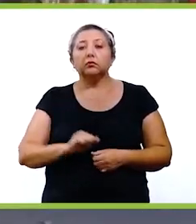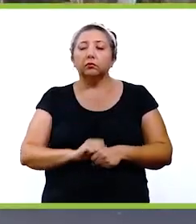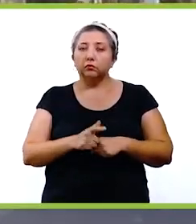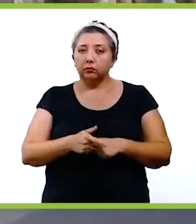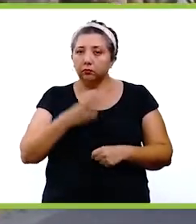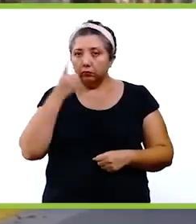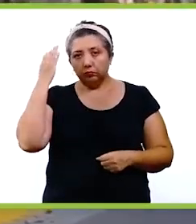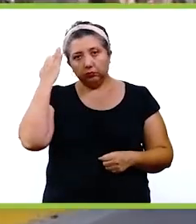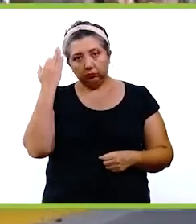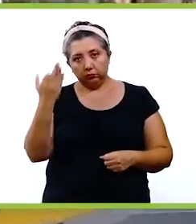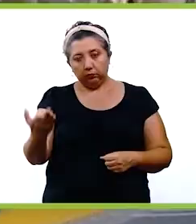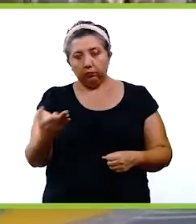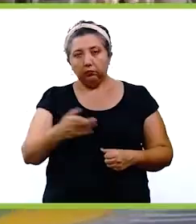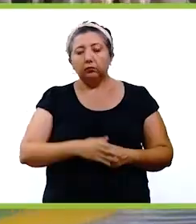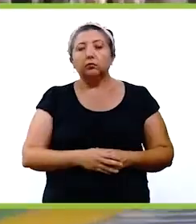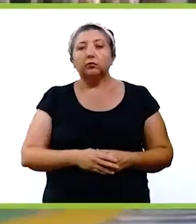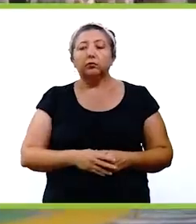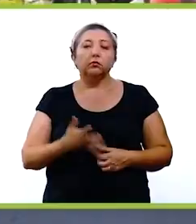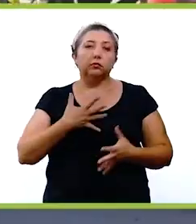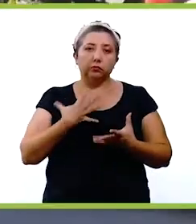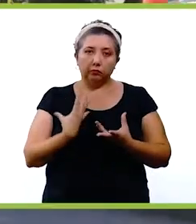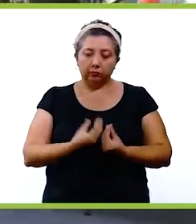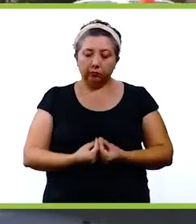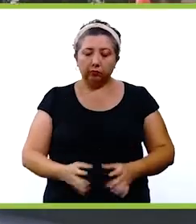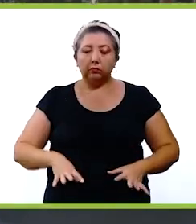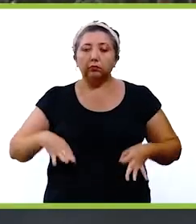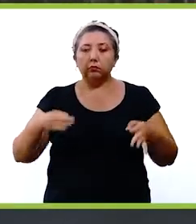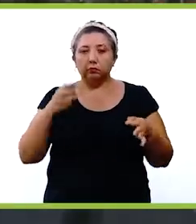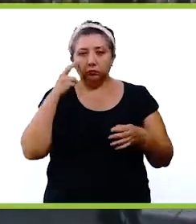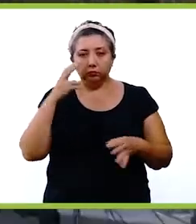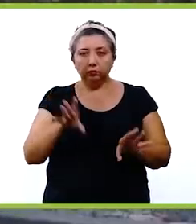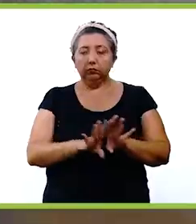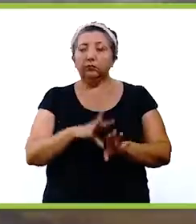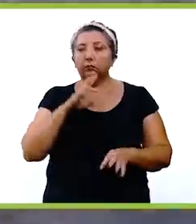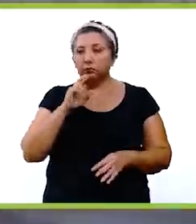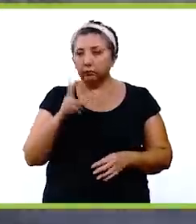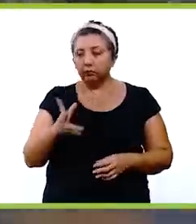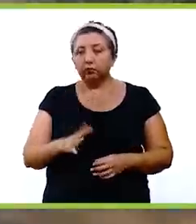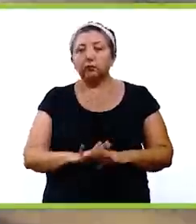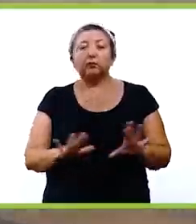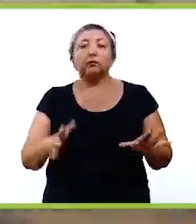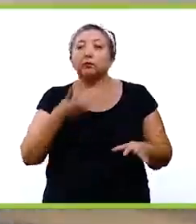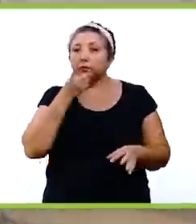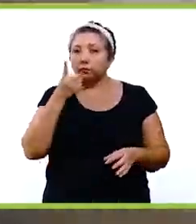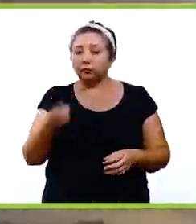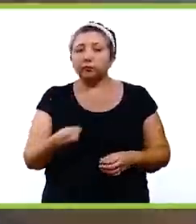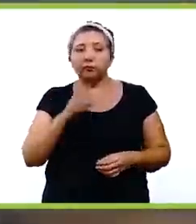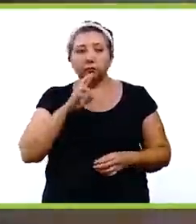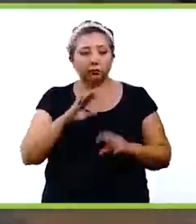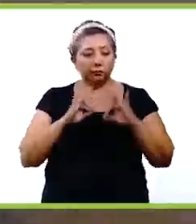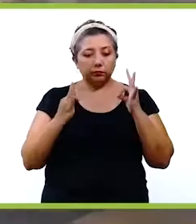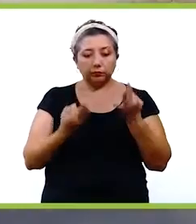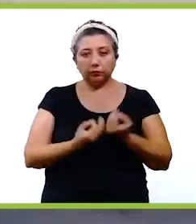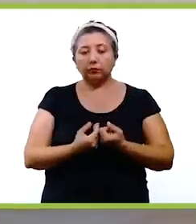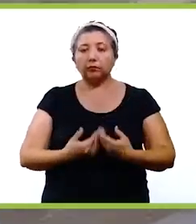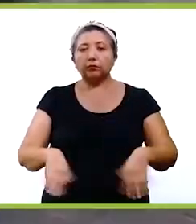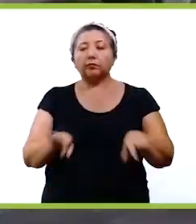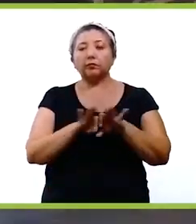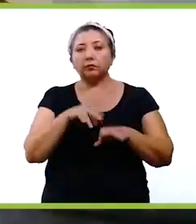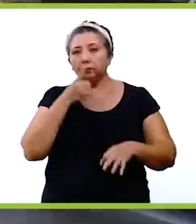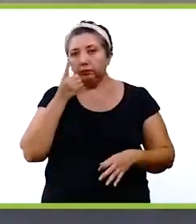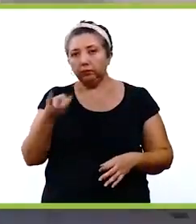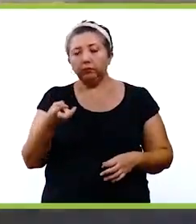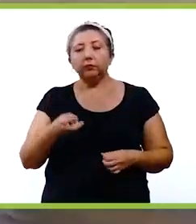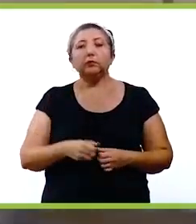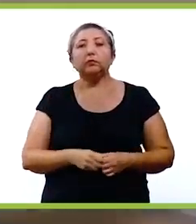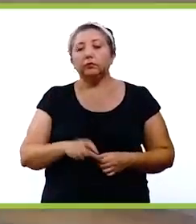un largo lapso de tiempo, lo tenemos que fomentar, tenemos que ver cómo mejoramos y cómo tenemos las mejores alternativas. Y algo muy importante es que en